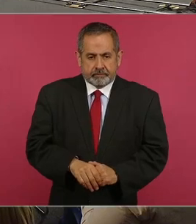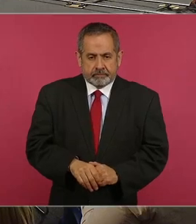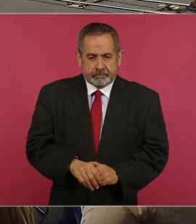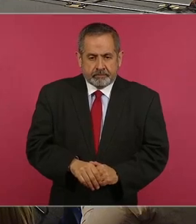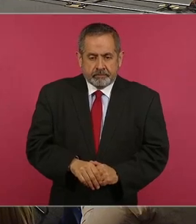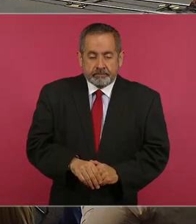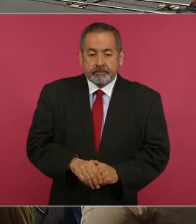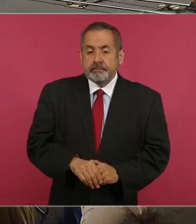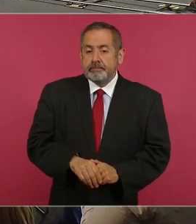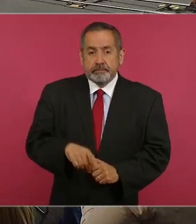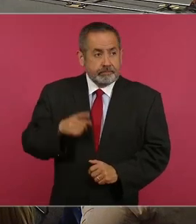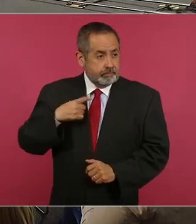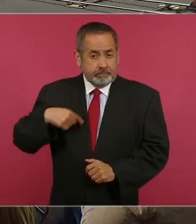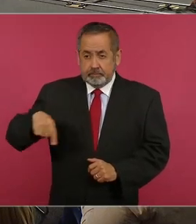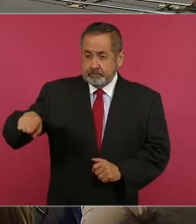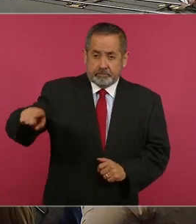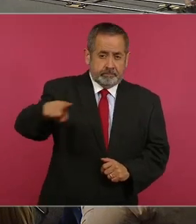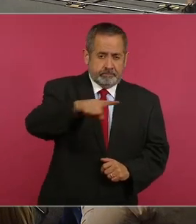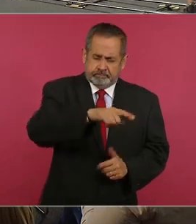Todos están ayudando,